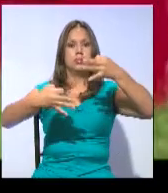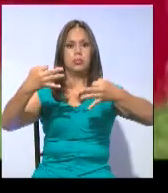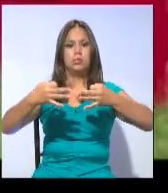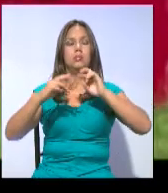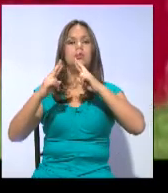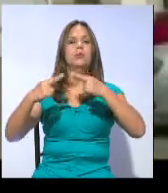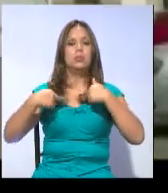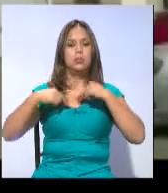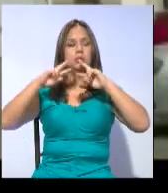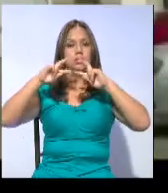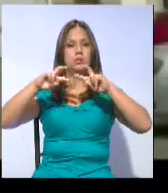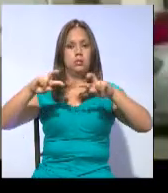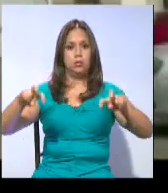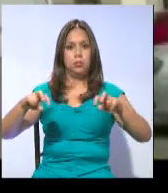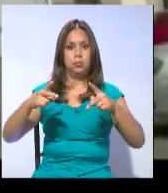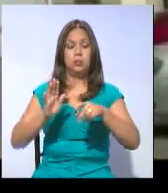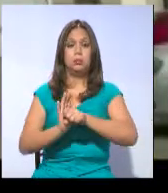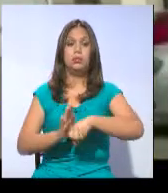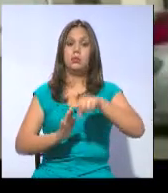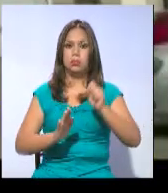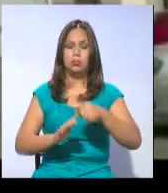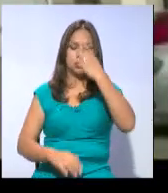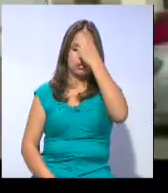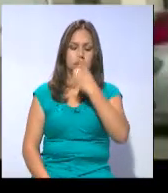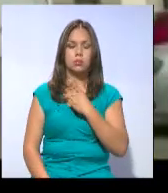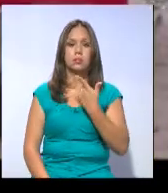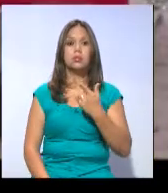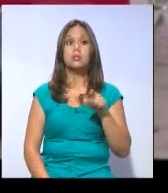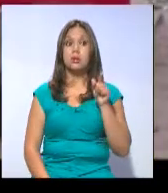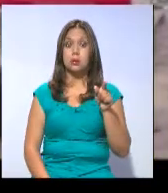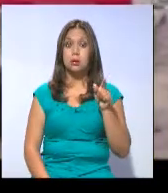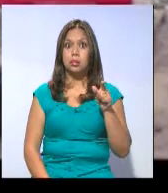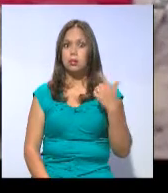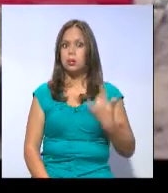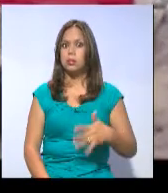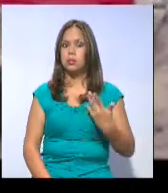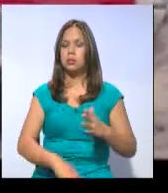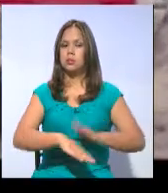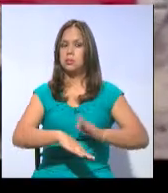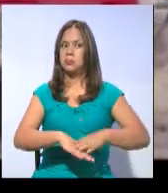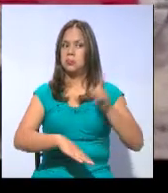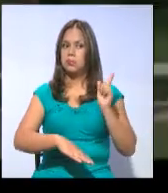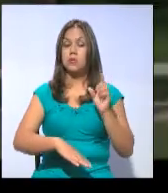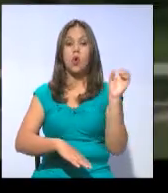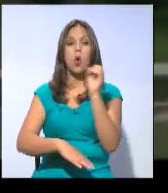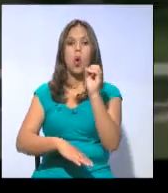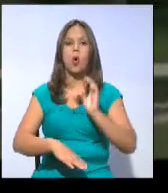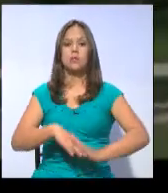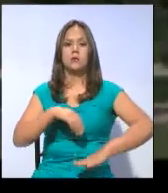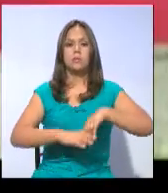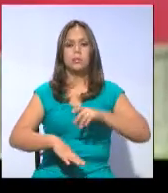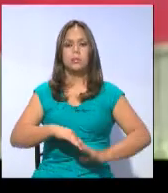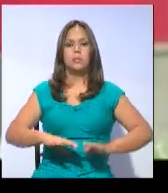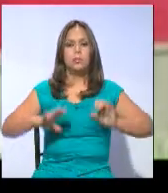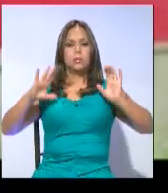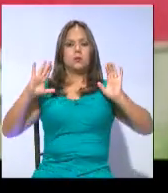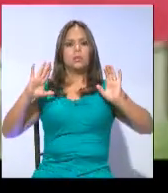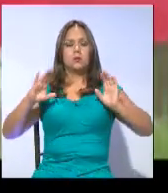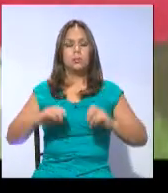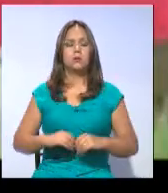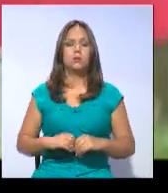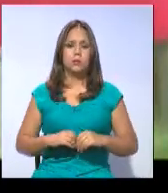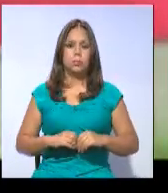resultado de las investigaciones y el juez determinará si hay fundamentos graves para culpar a Glass o estimar que no hay méritos para